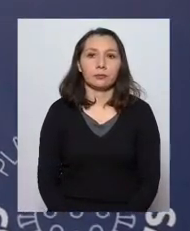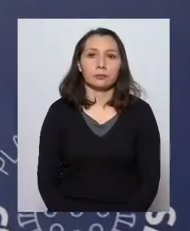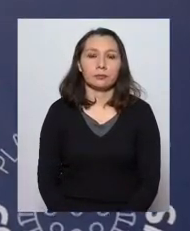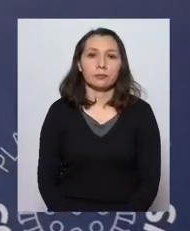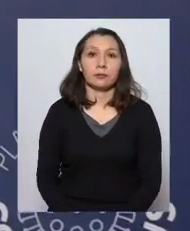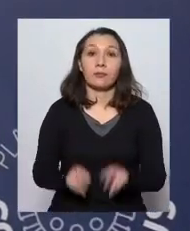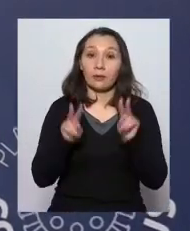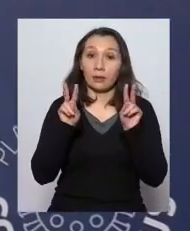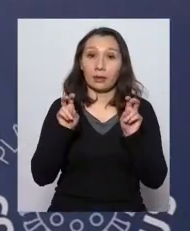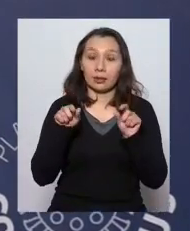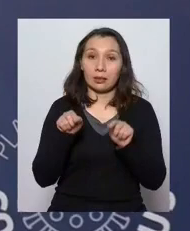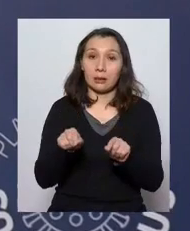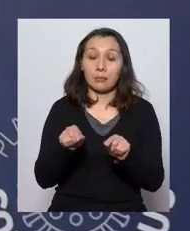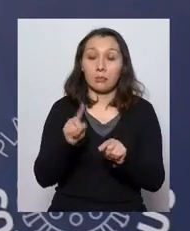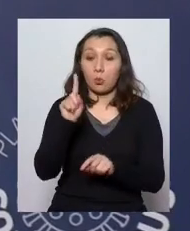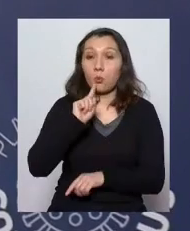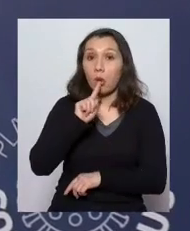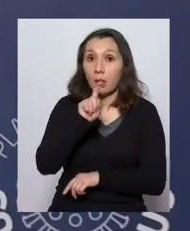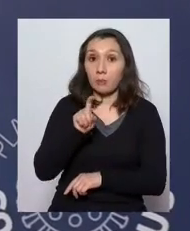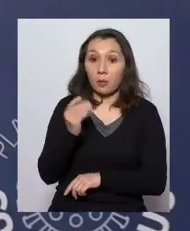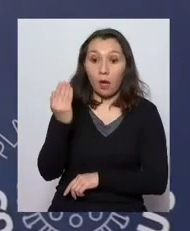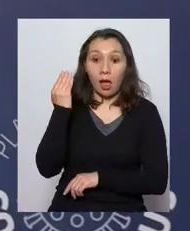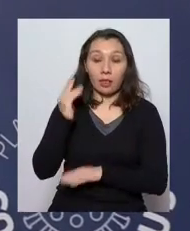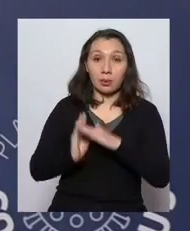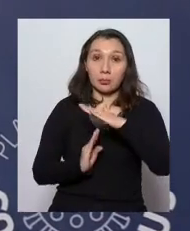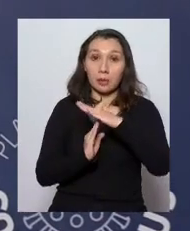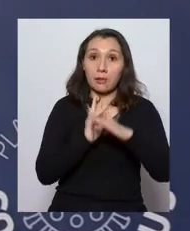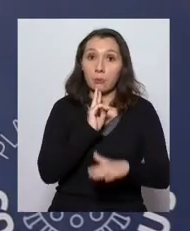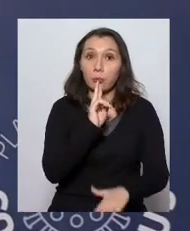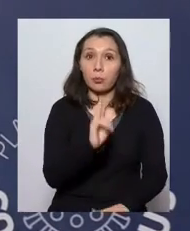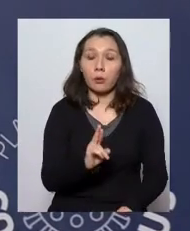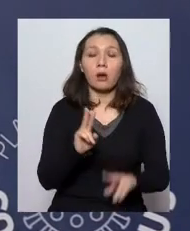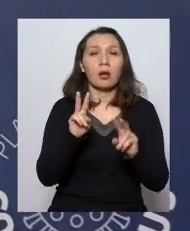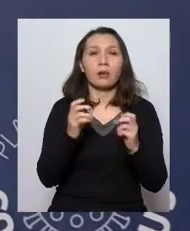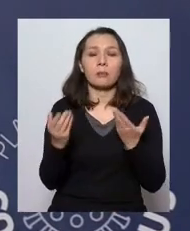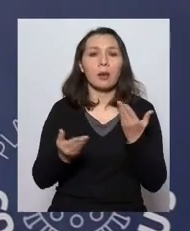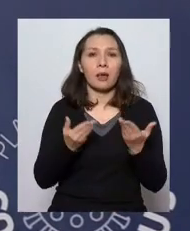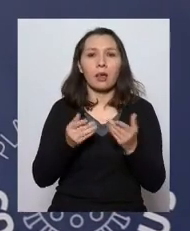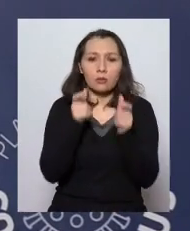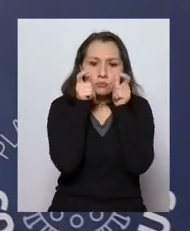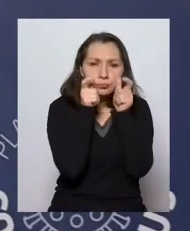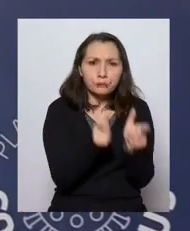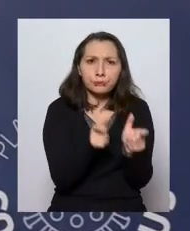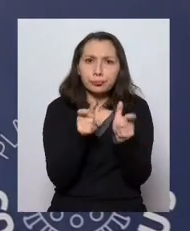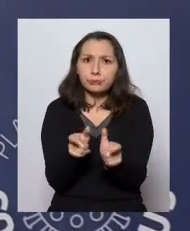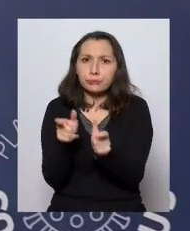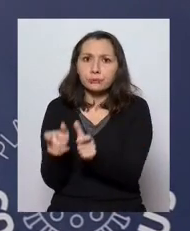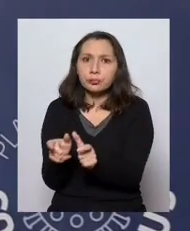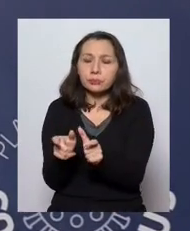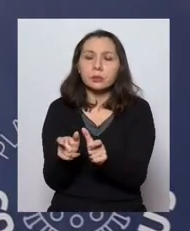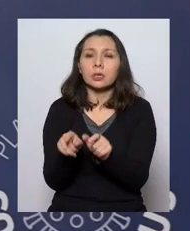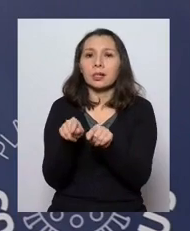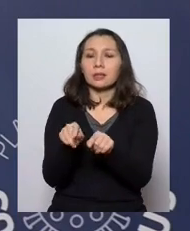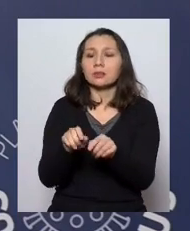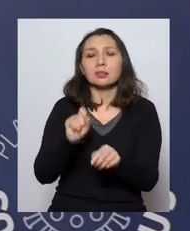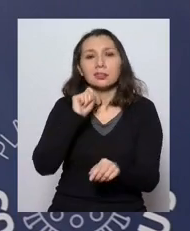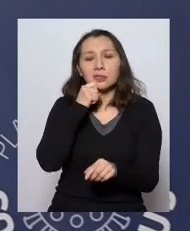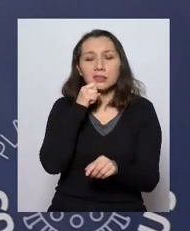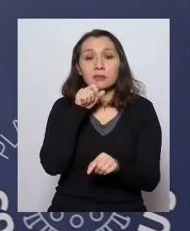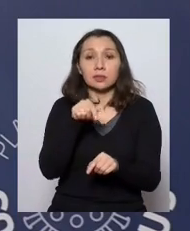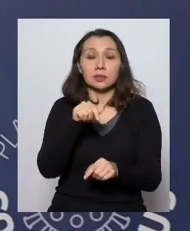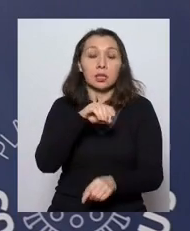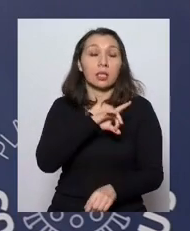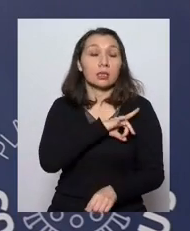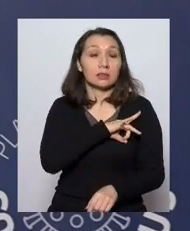con respecto a una pregunta que quedó pendiente que fue con respecto a las en relación a las fiscalizaciones en